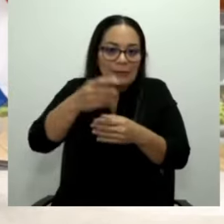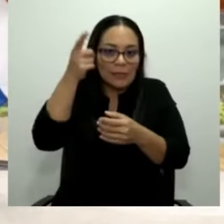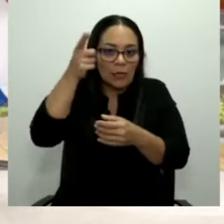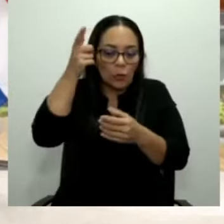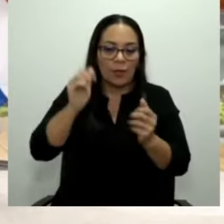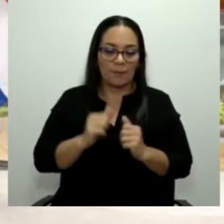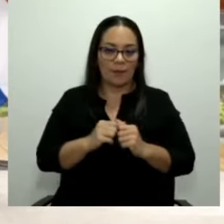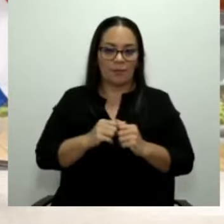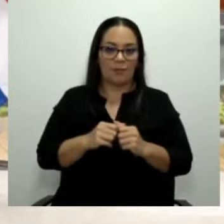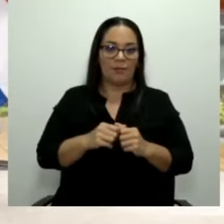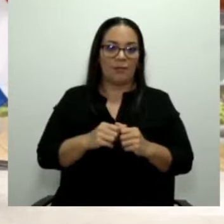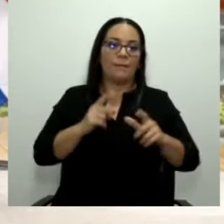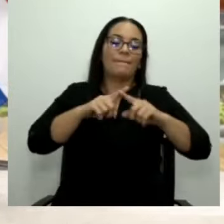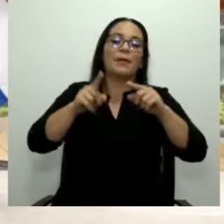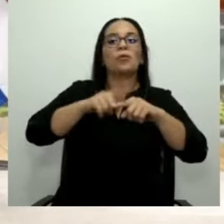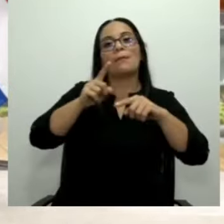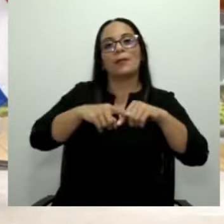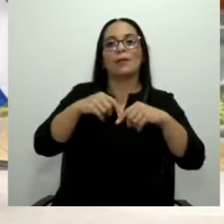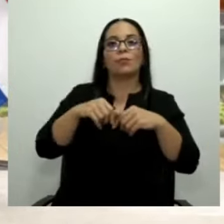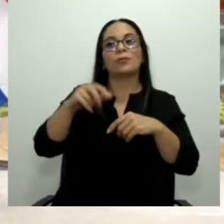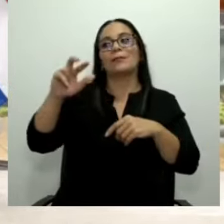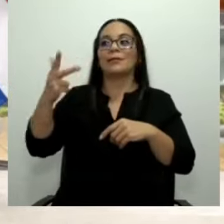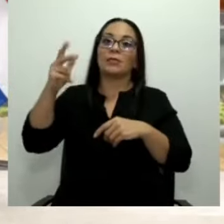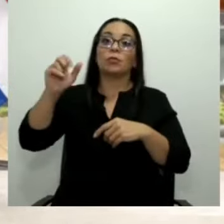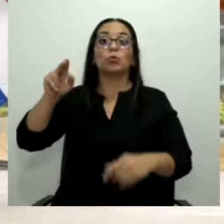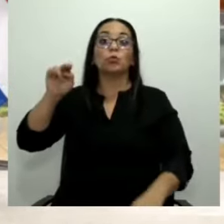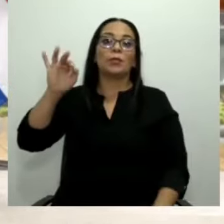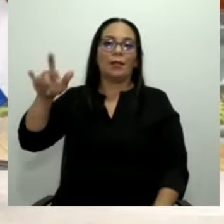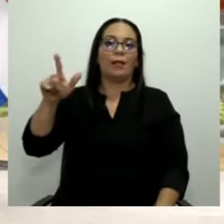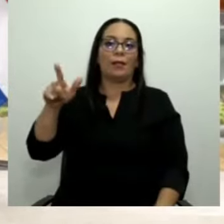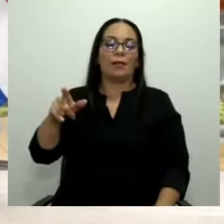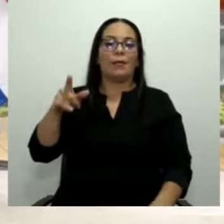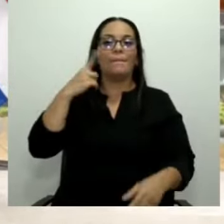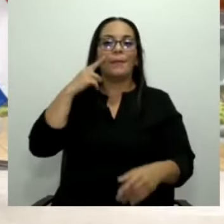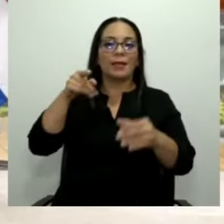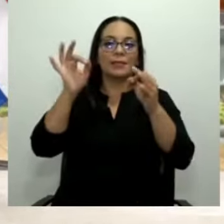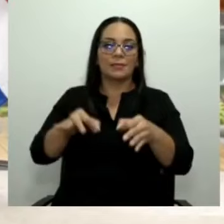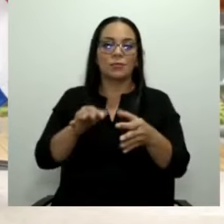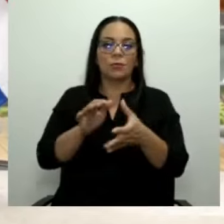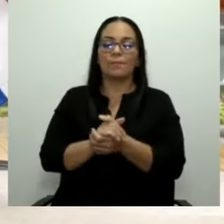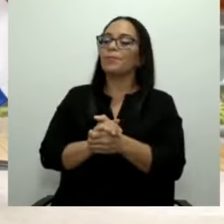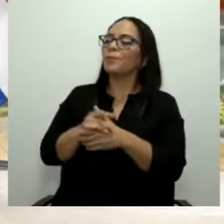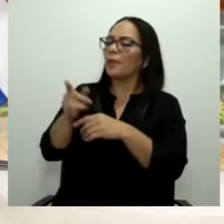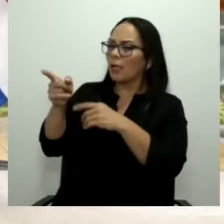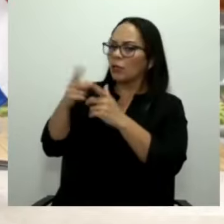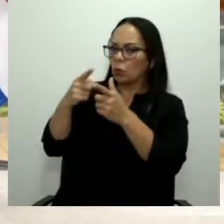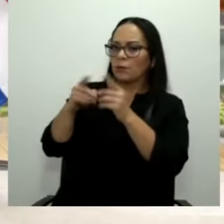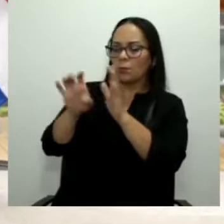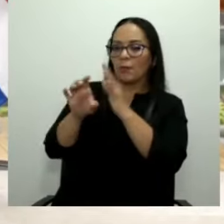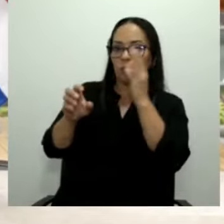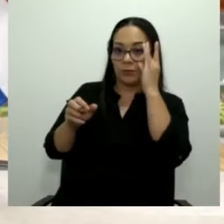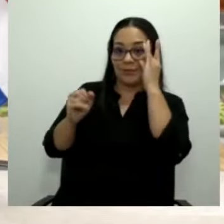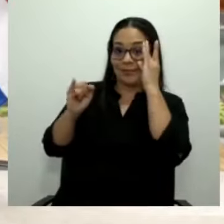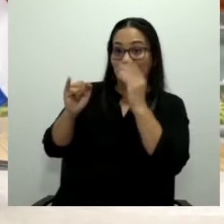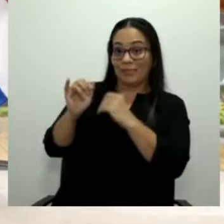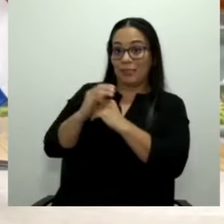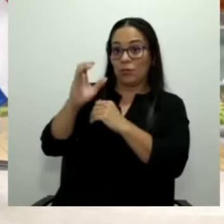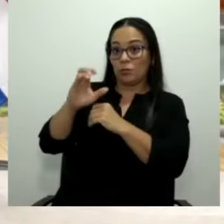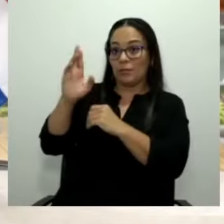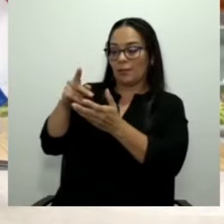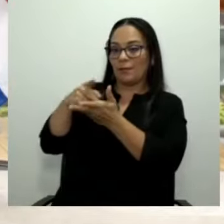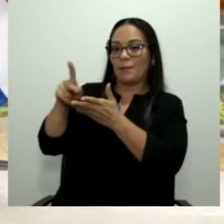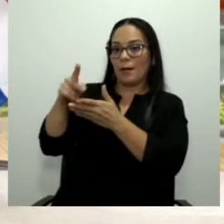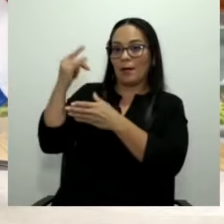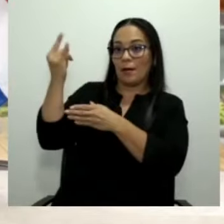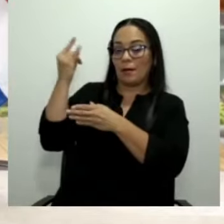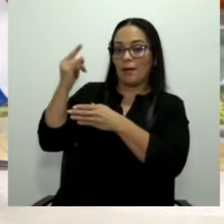dependemos de un tercero, llámese SUTEL, para poder tomar esa decisión informal. si en Costa Rica se apagan las señales de radio y televisión, sería